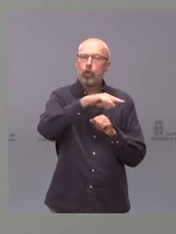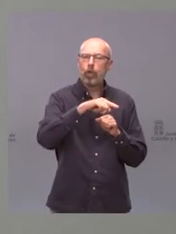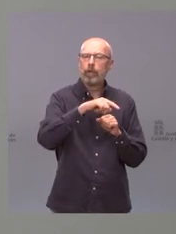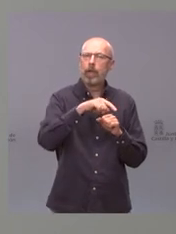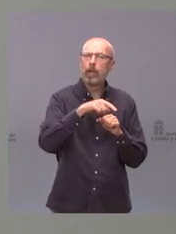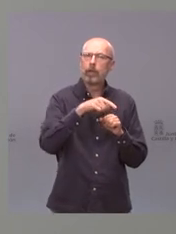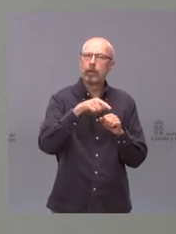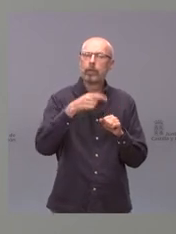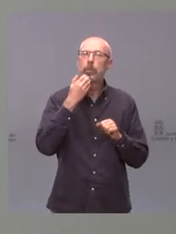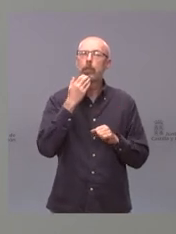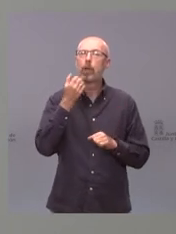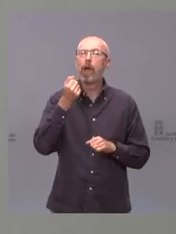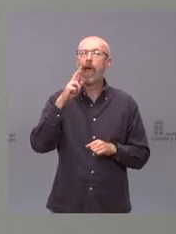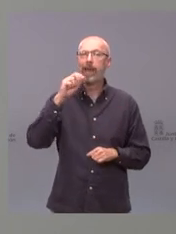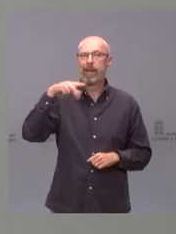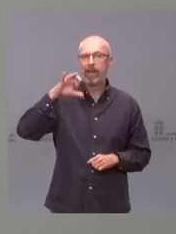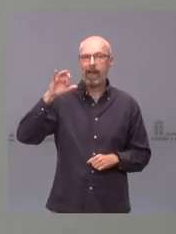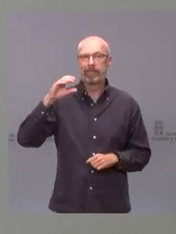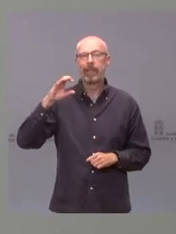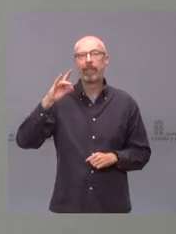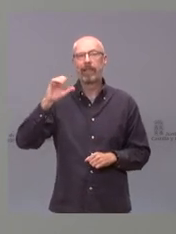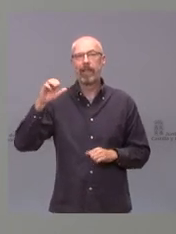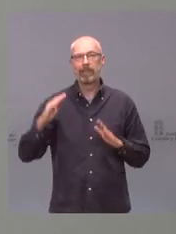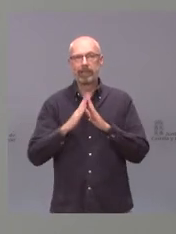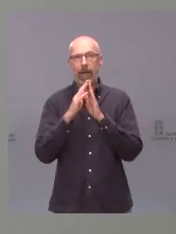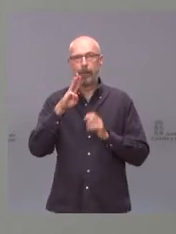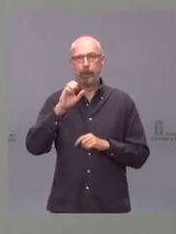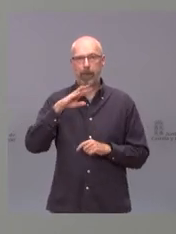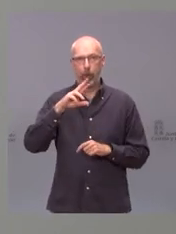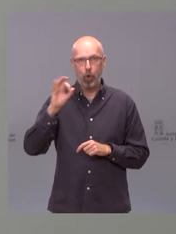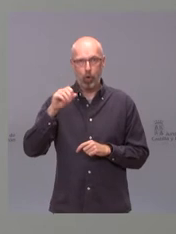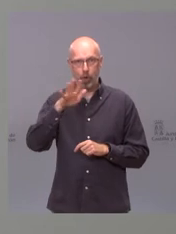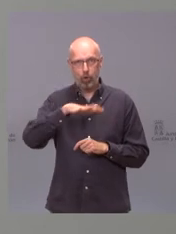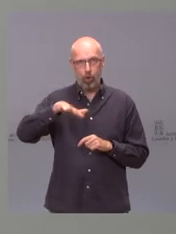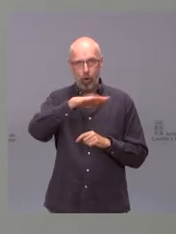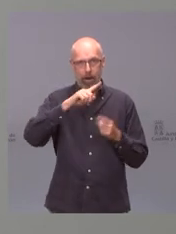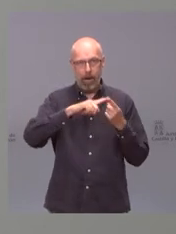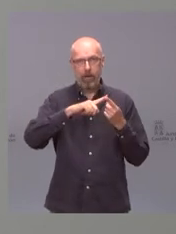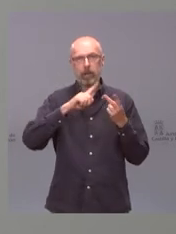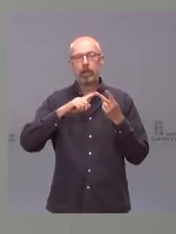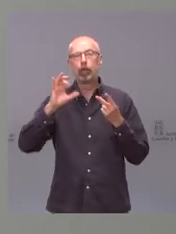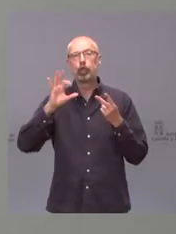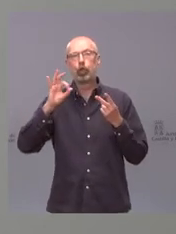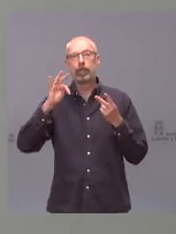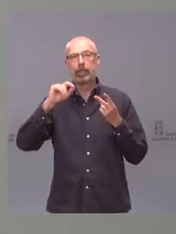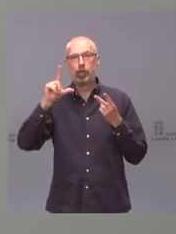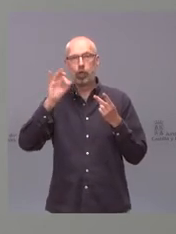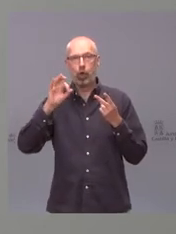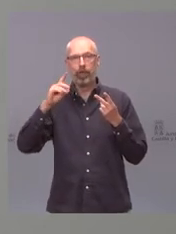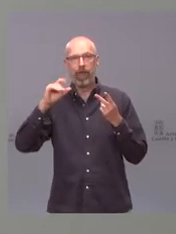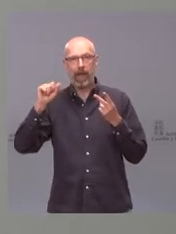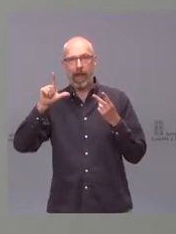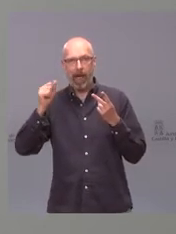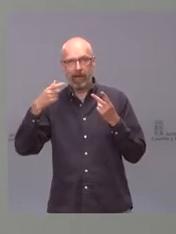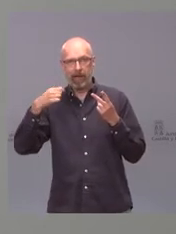Arenas de San Pedro que incluye la zona básica de Lanzaíta Molventral y Candeleda Sotillo de Ladrada Arevalo y la zona